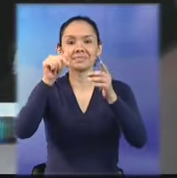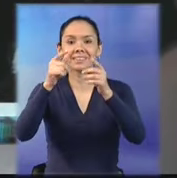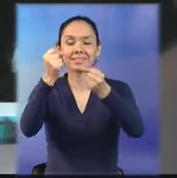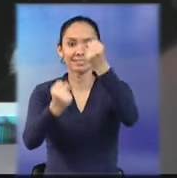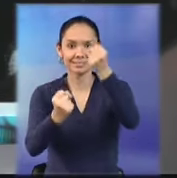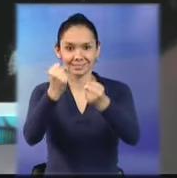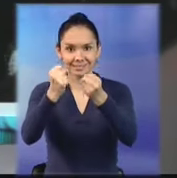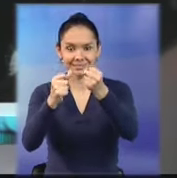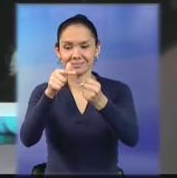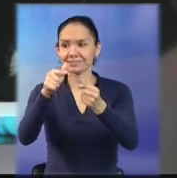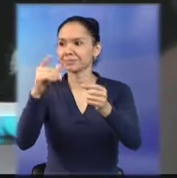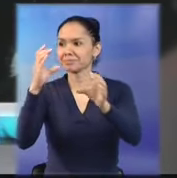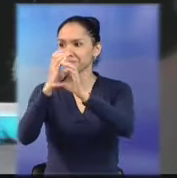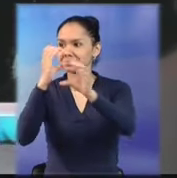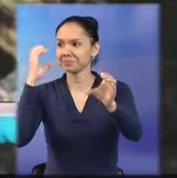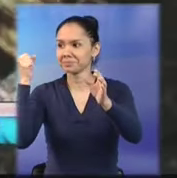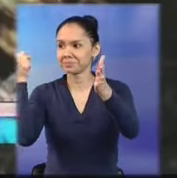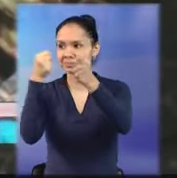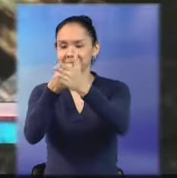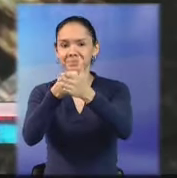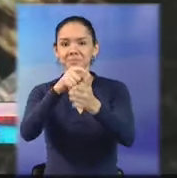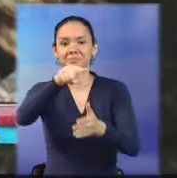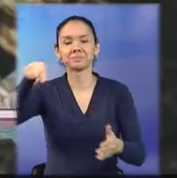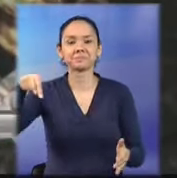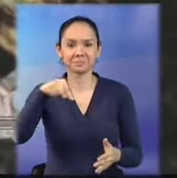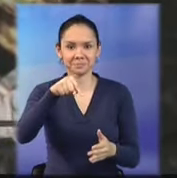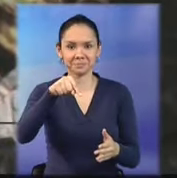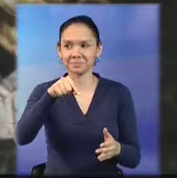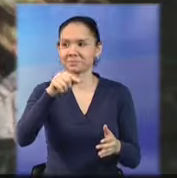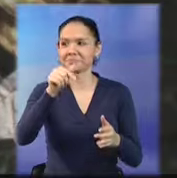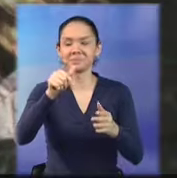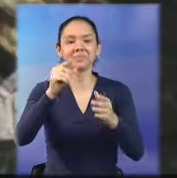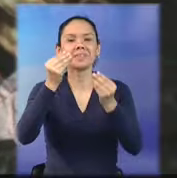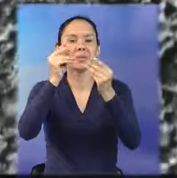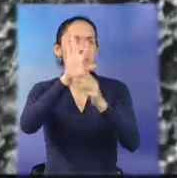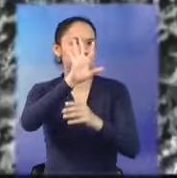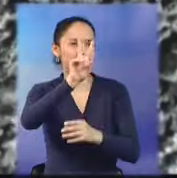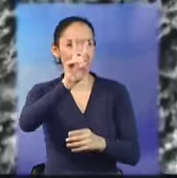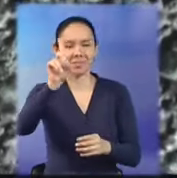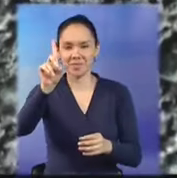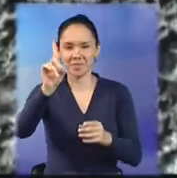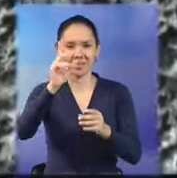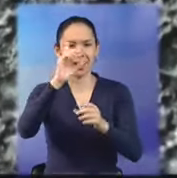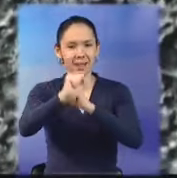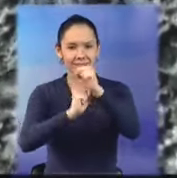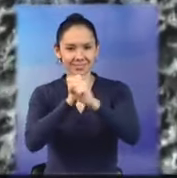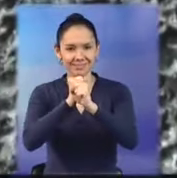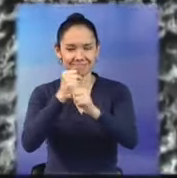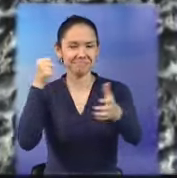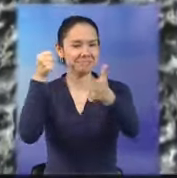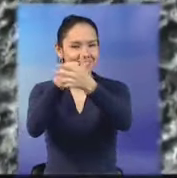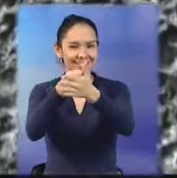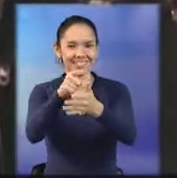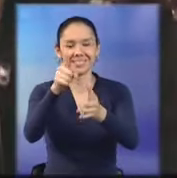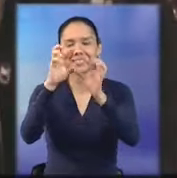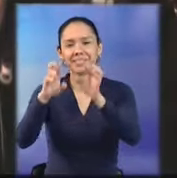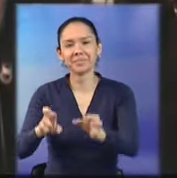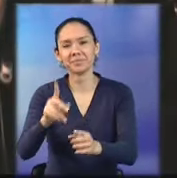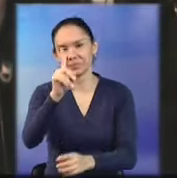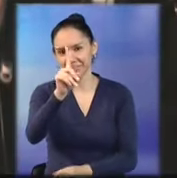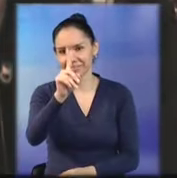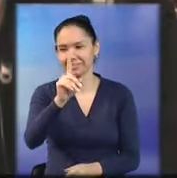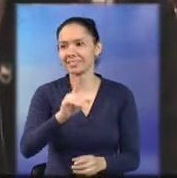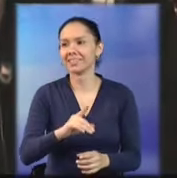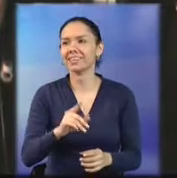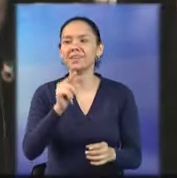un microbus escolar fueron atacados. David Martínez Ramírez, de 21 años, resultó con heridas provocadas con arma de fuego y fue